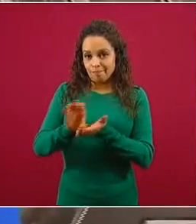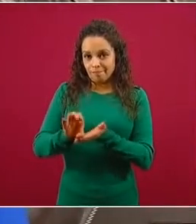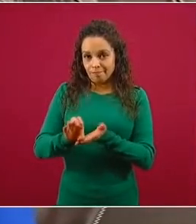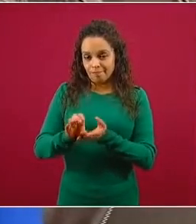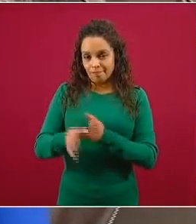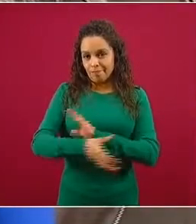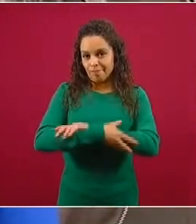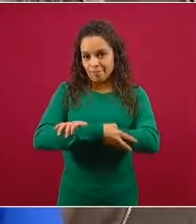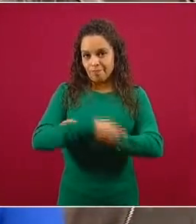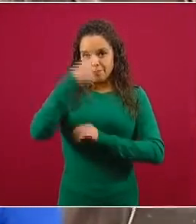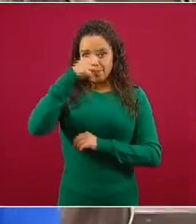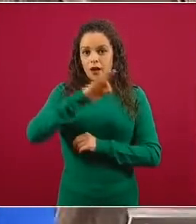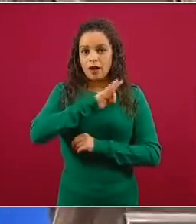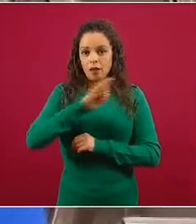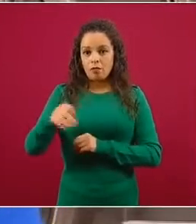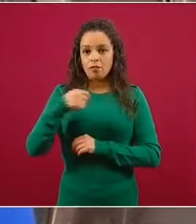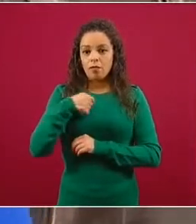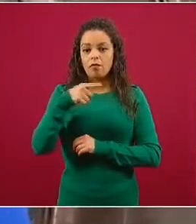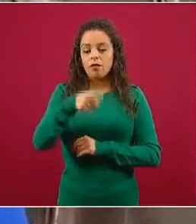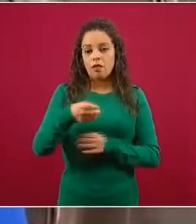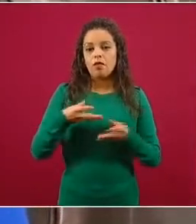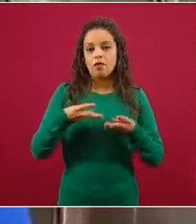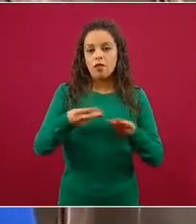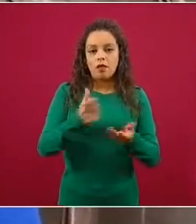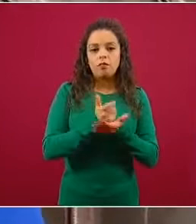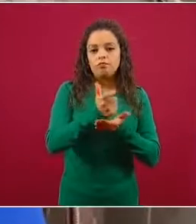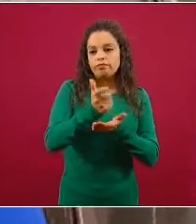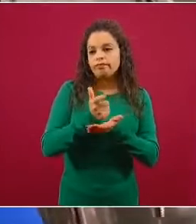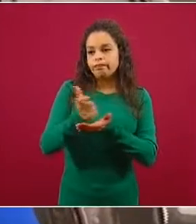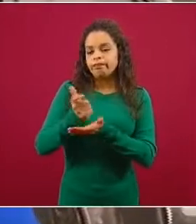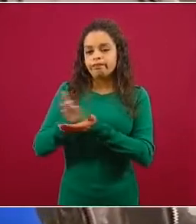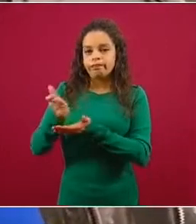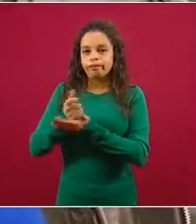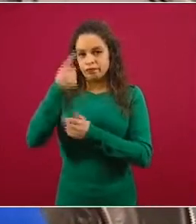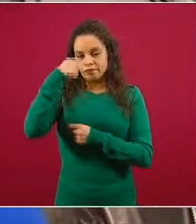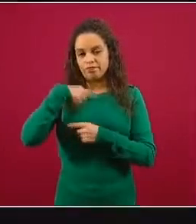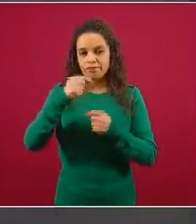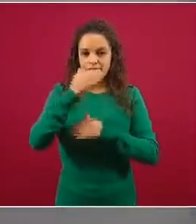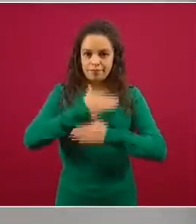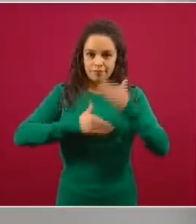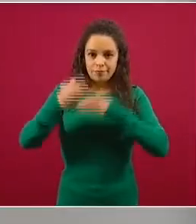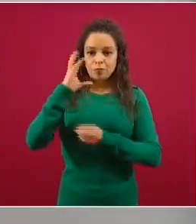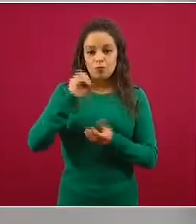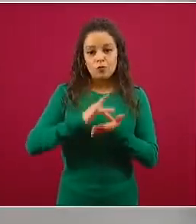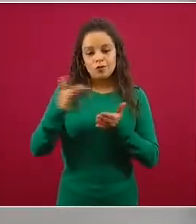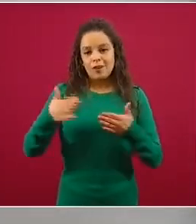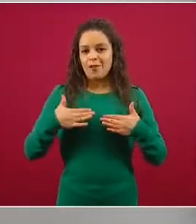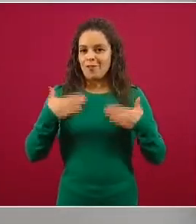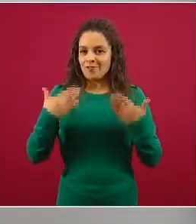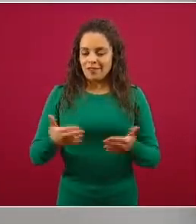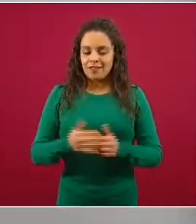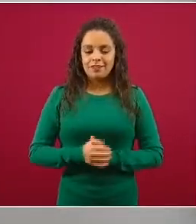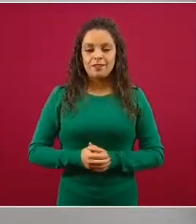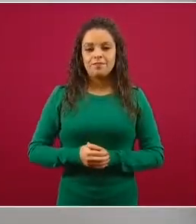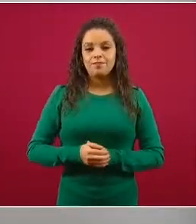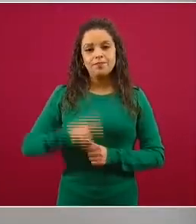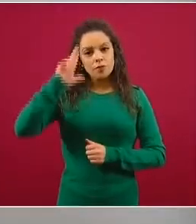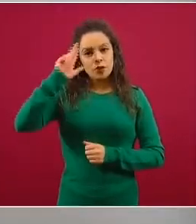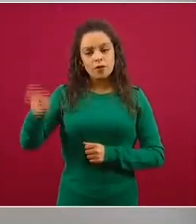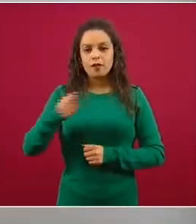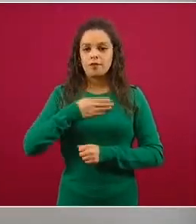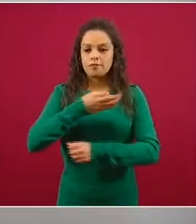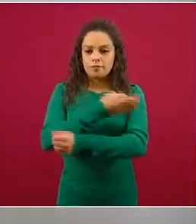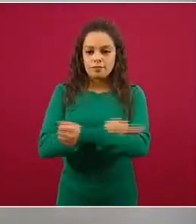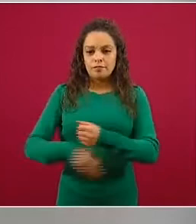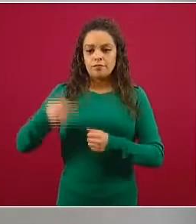cubrir los gastos en esta crisis. Muchas gracias por la confianza. Hola, buenas tardes. Soy